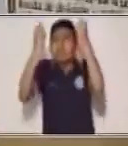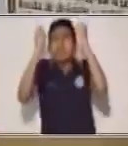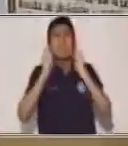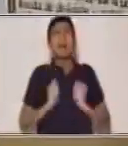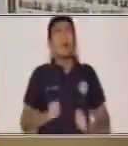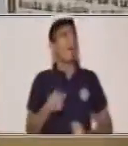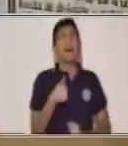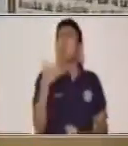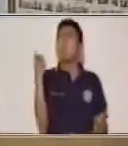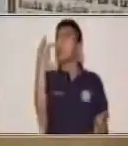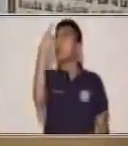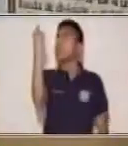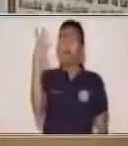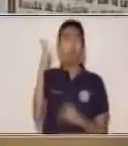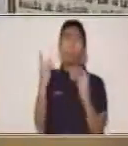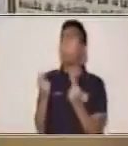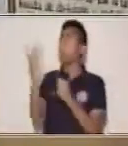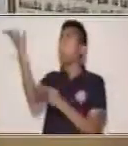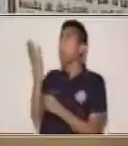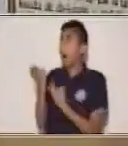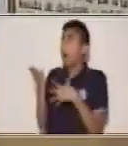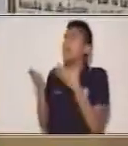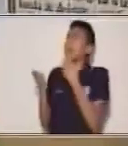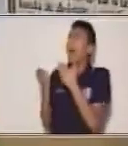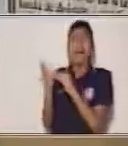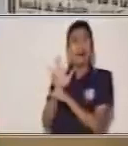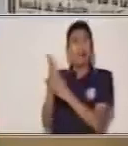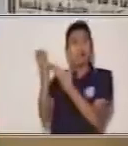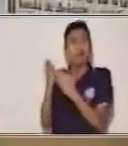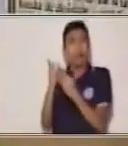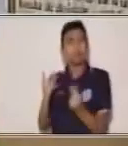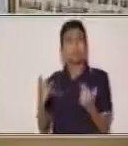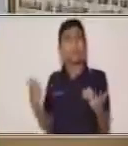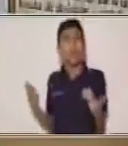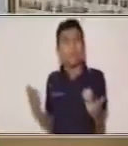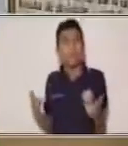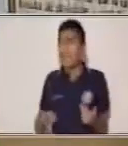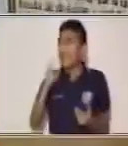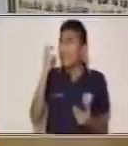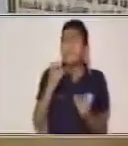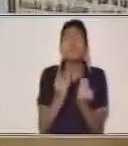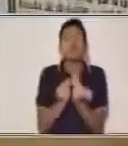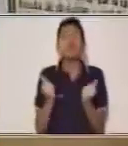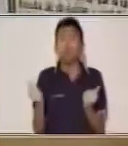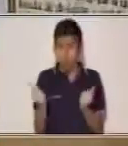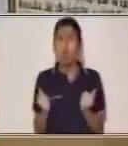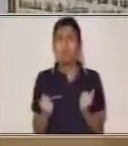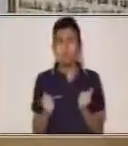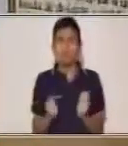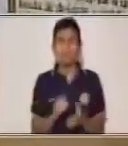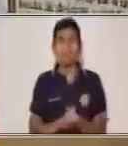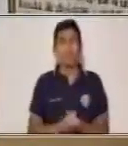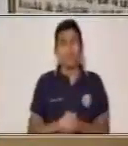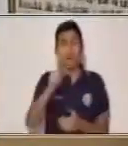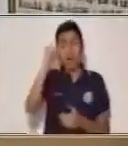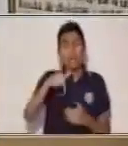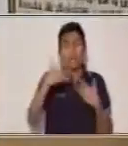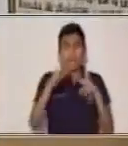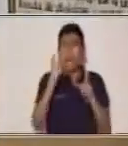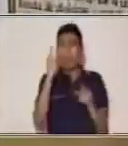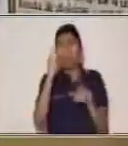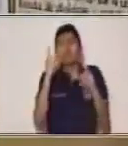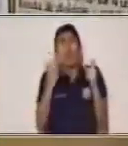es las características del cuento y hemos escuchado un cuento y la división de la